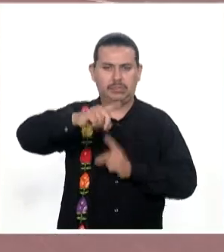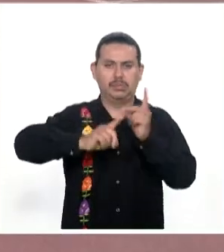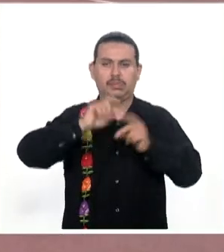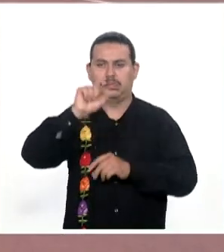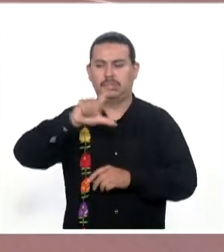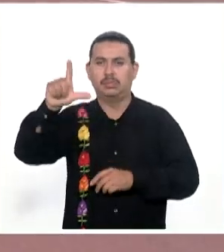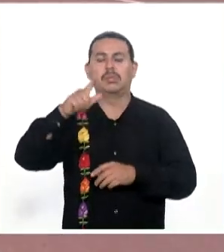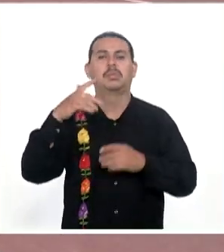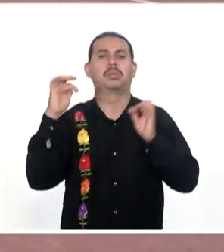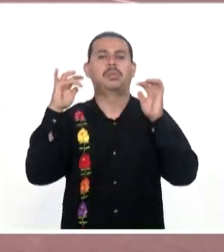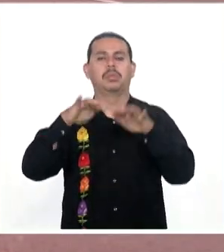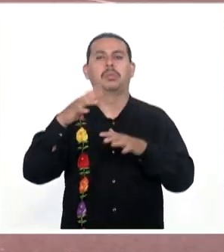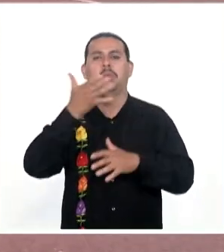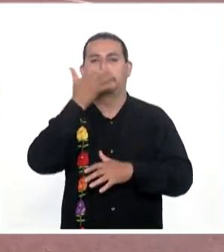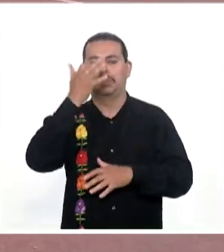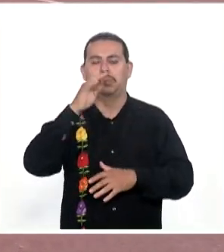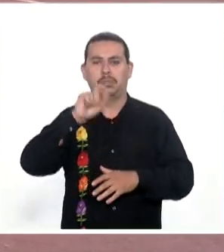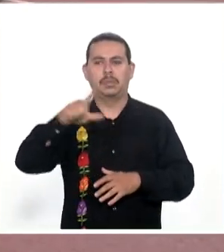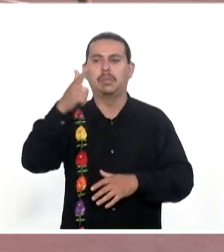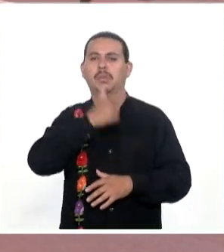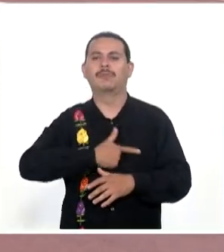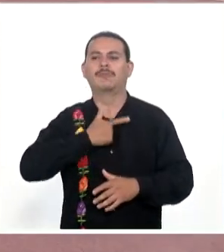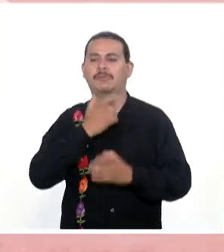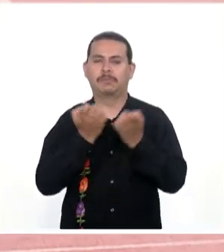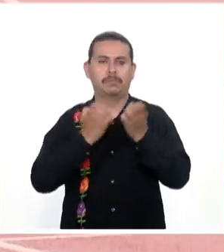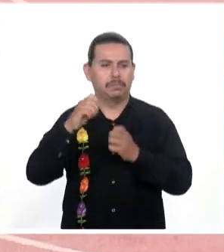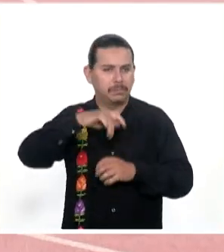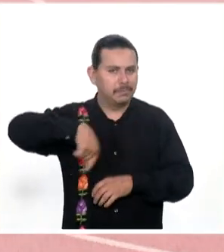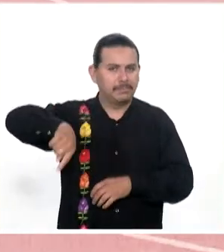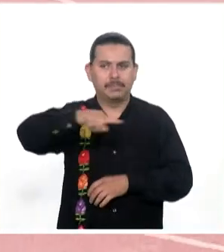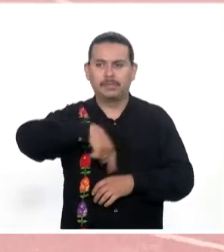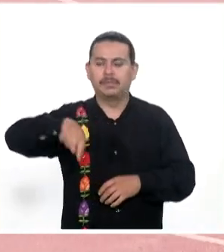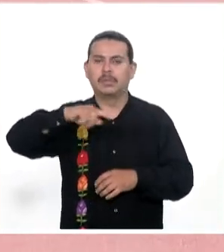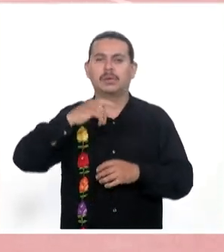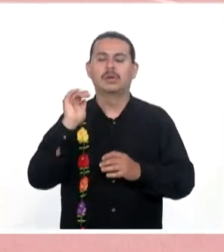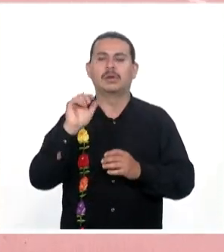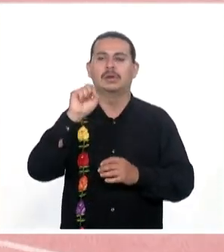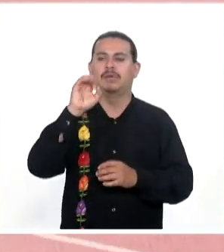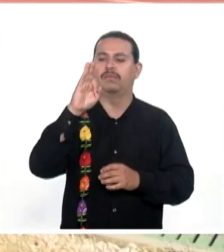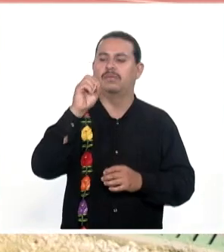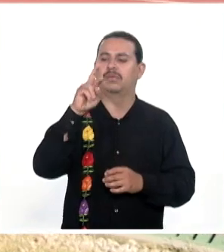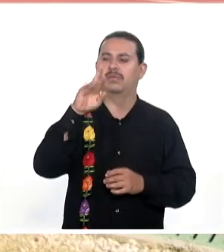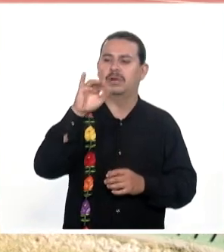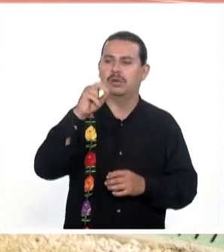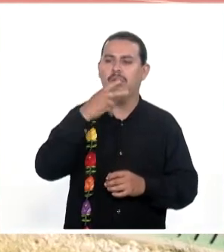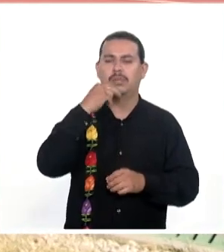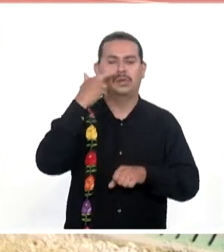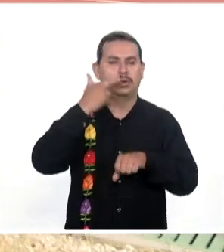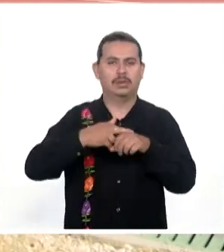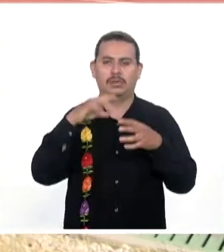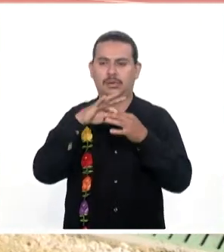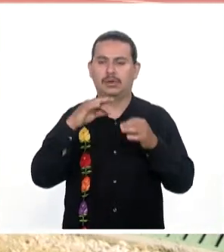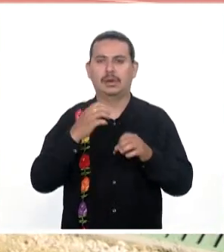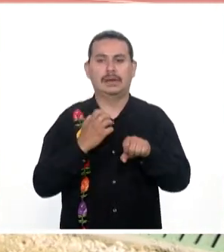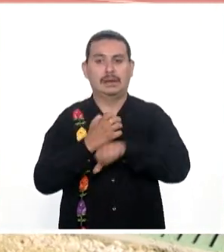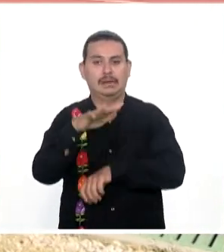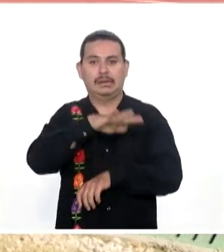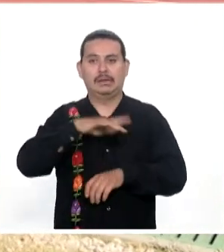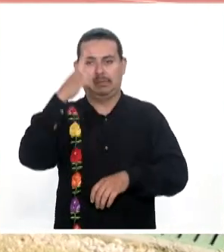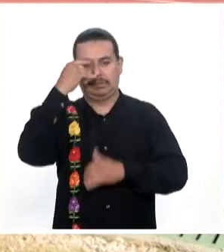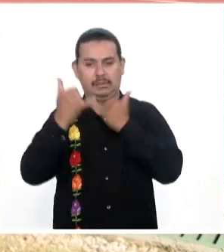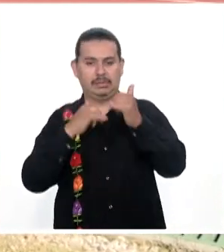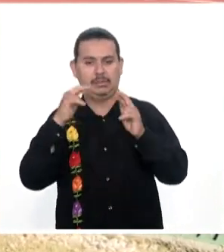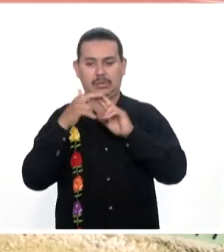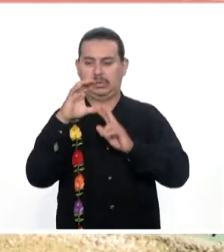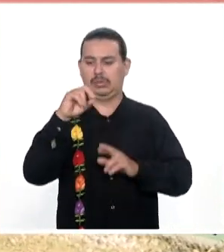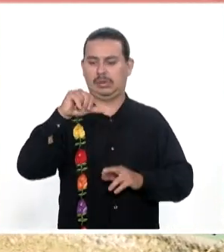Hubo buena respuesta Dijo el vocal De la asociación De atletismo Porfirio Santillán Miguel Es la etapa estatal De los Juegos Nacionales